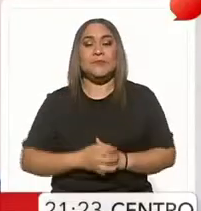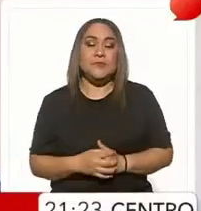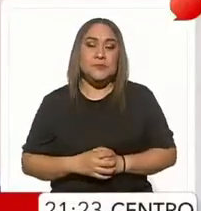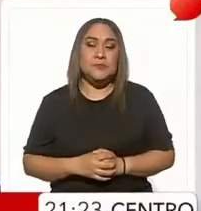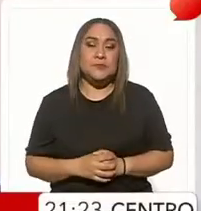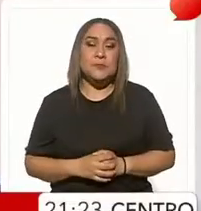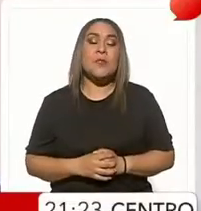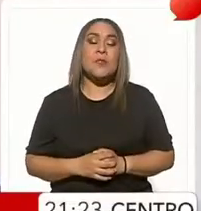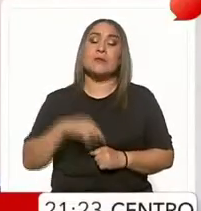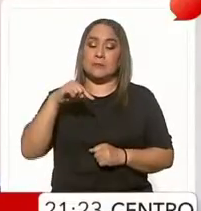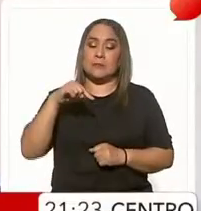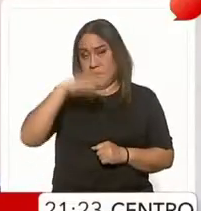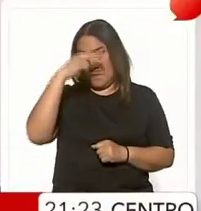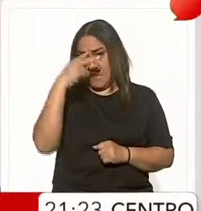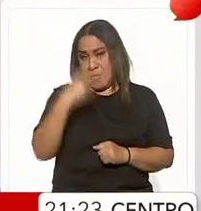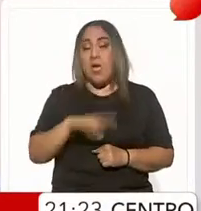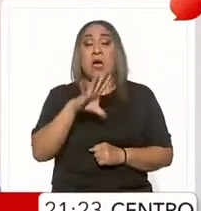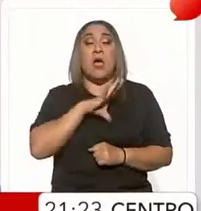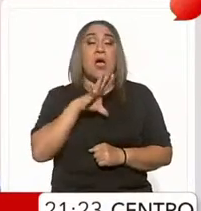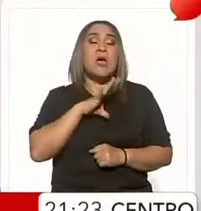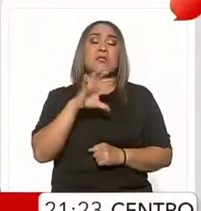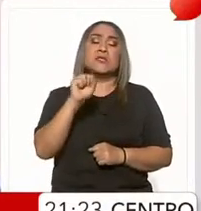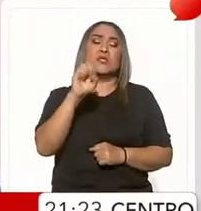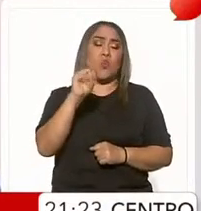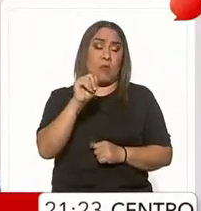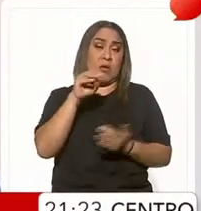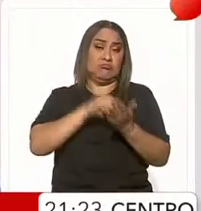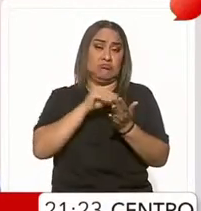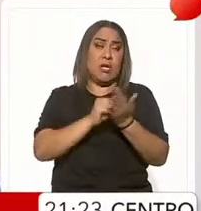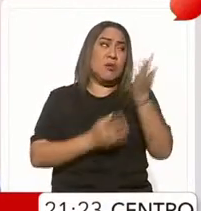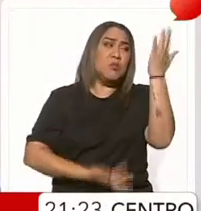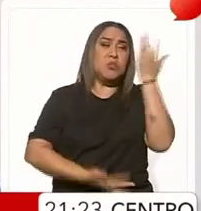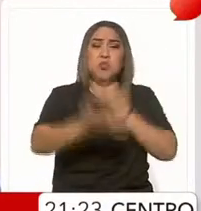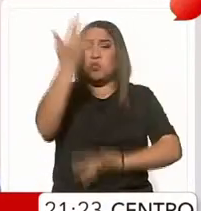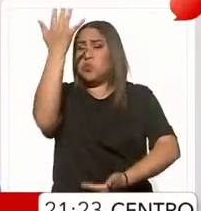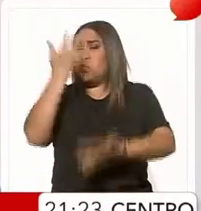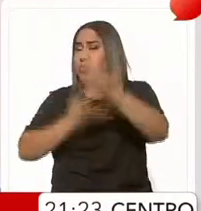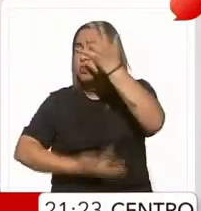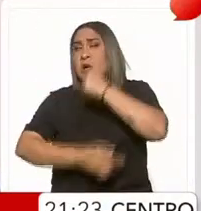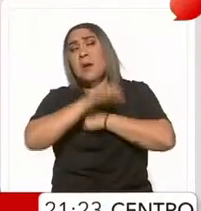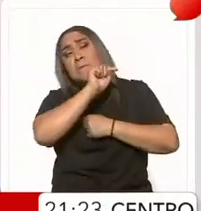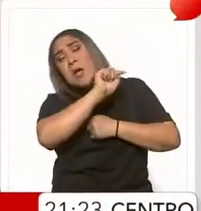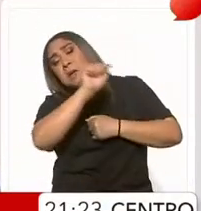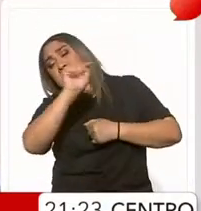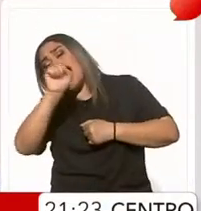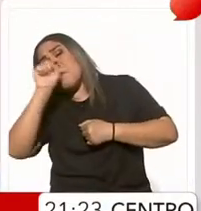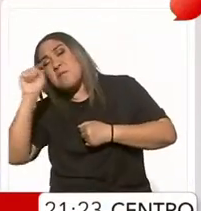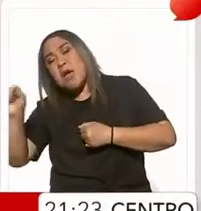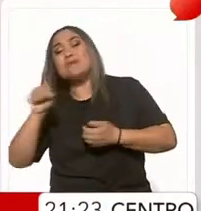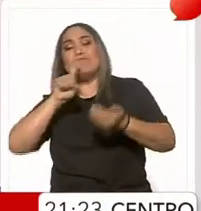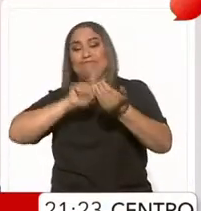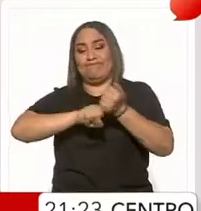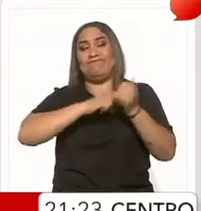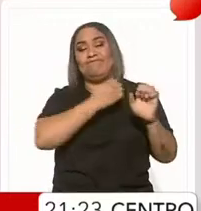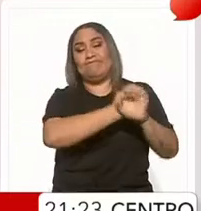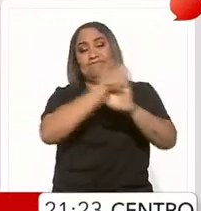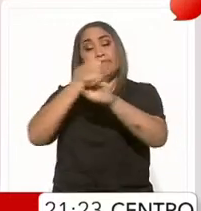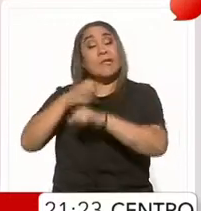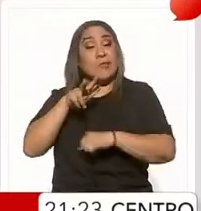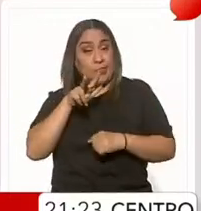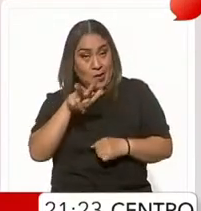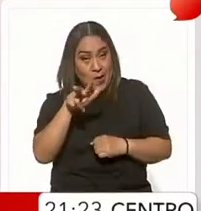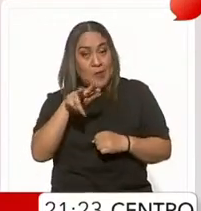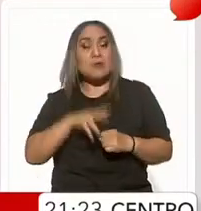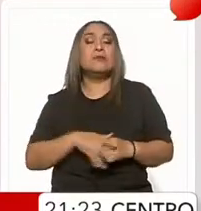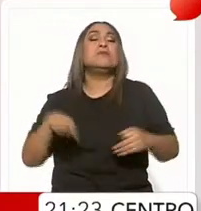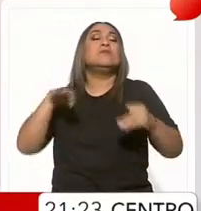En el país hay 69 incendios forestales activos, los cuales afectan a 18 entidades. Varios de ellos se